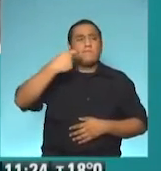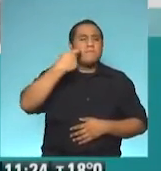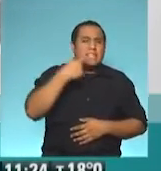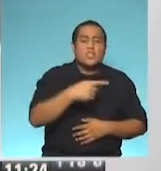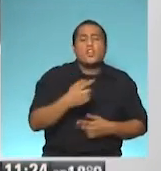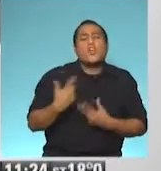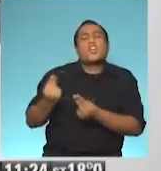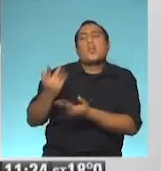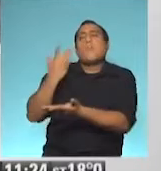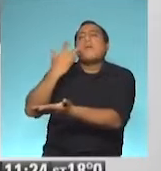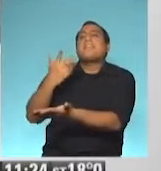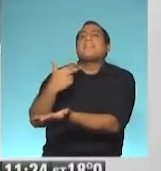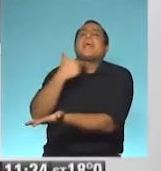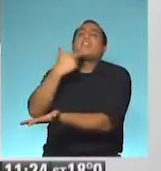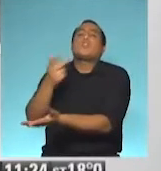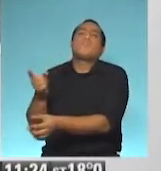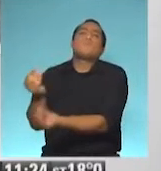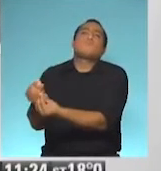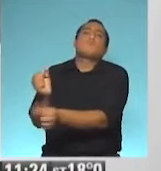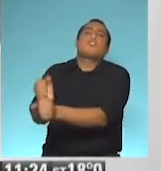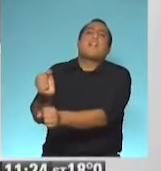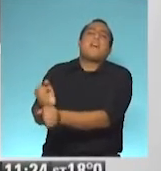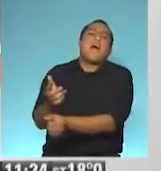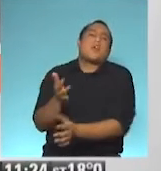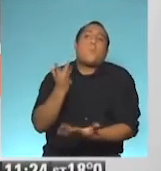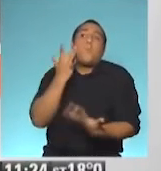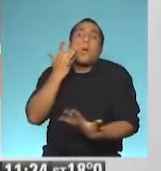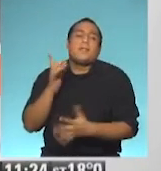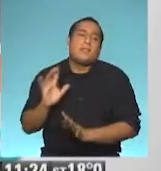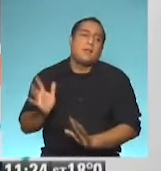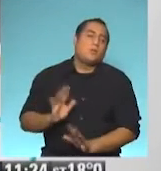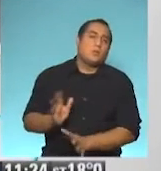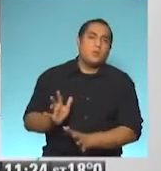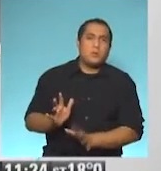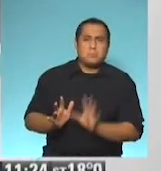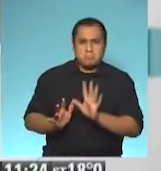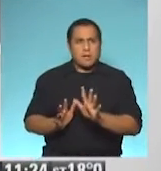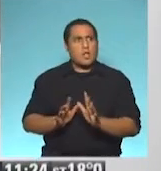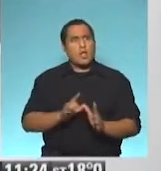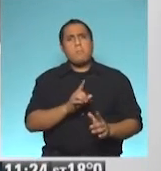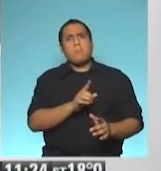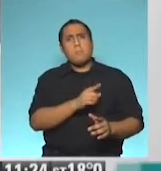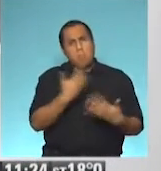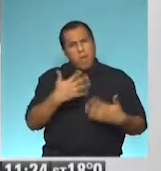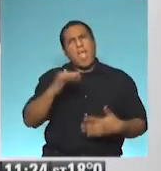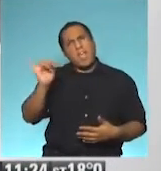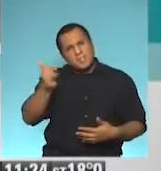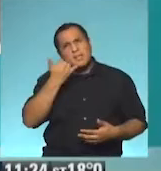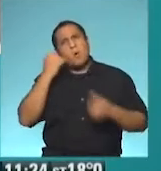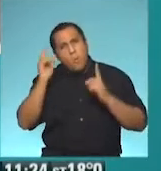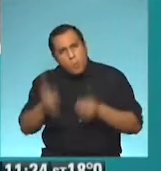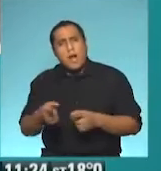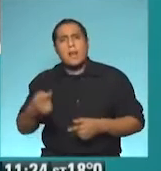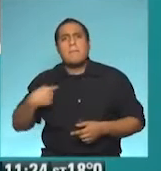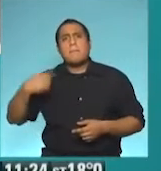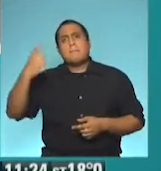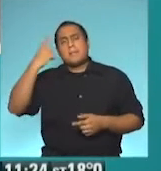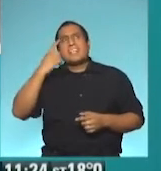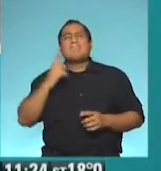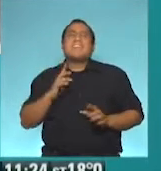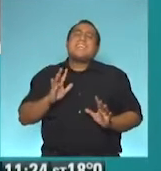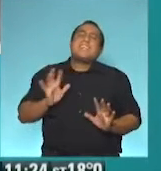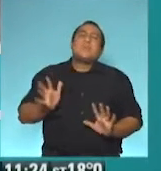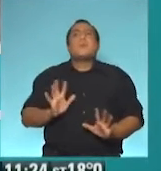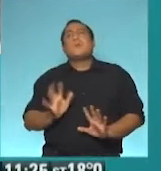quiero molestar a mi hijo porque está con mucho trabajo. ¿Cuál es el consejo? Llamarlo igual. Uno a veces en la vorágine pierde esta